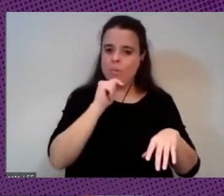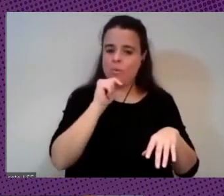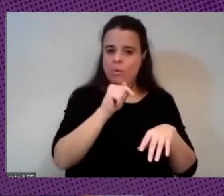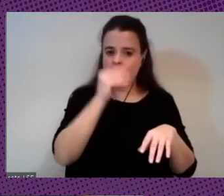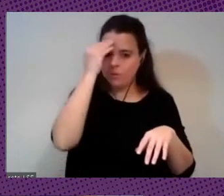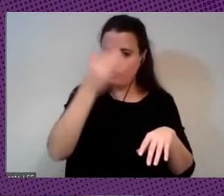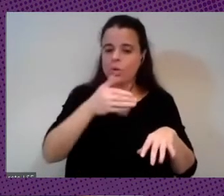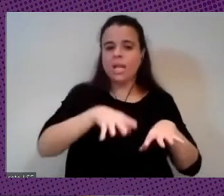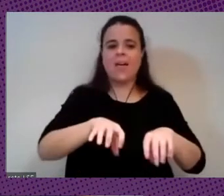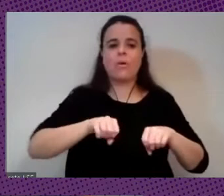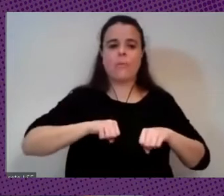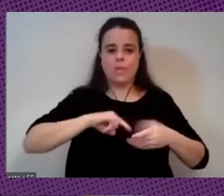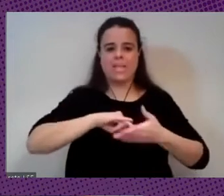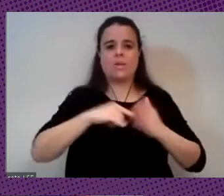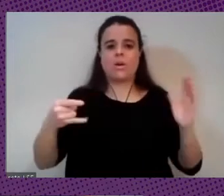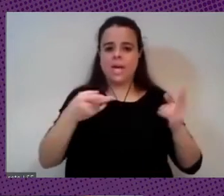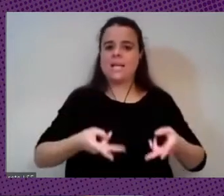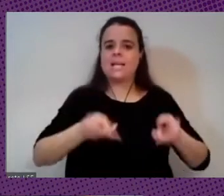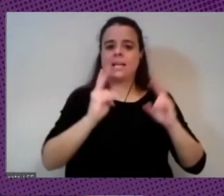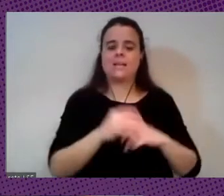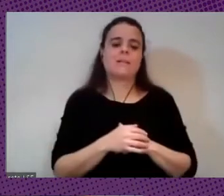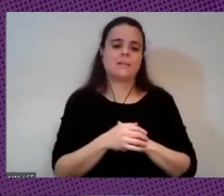buen punto de entrada